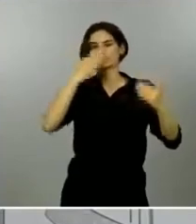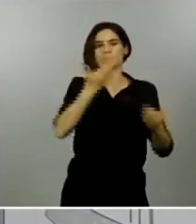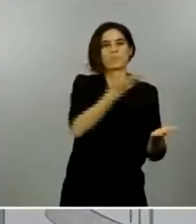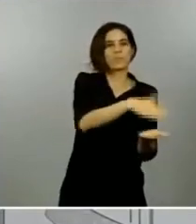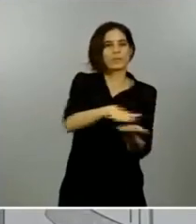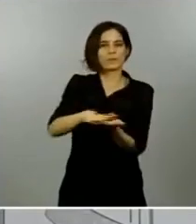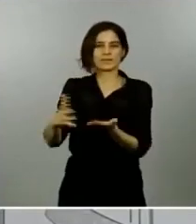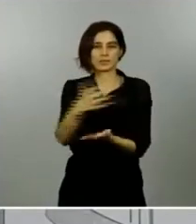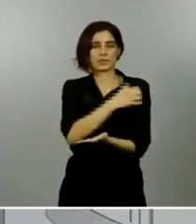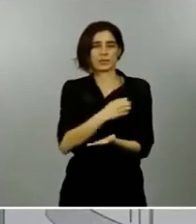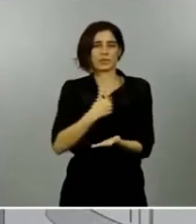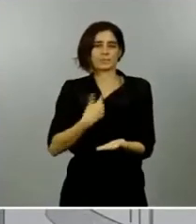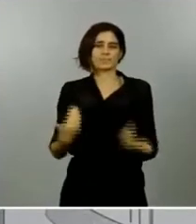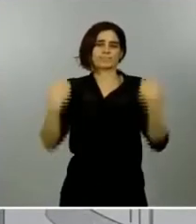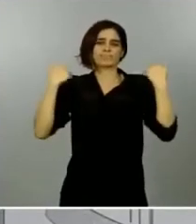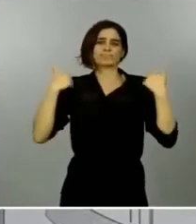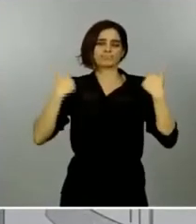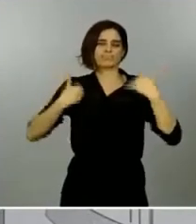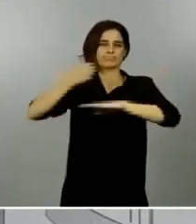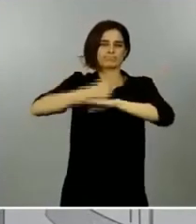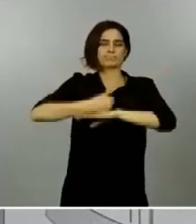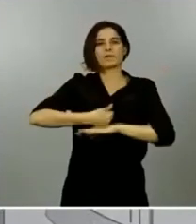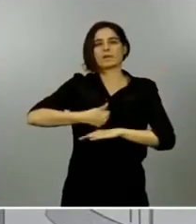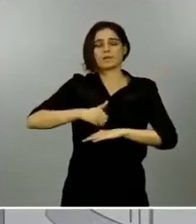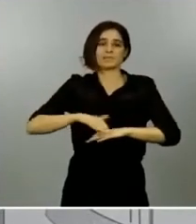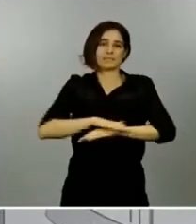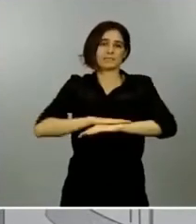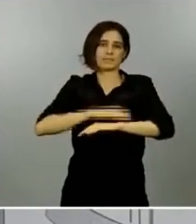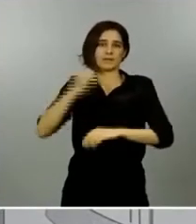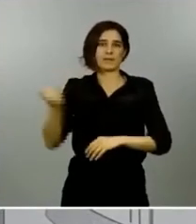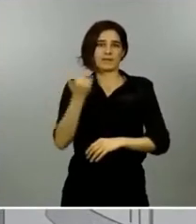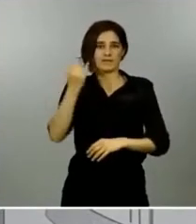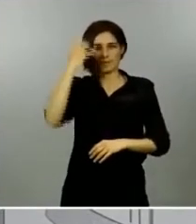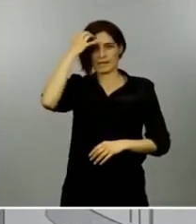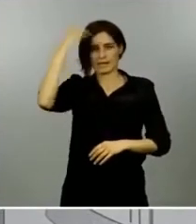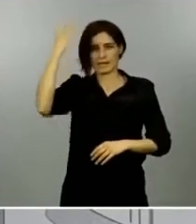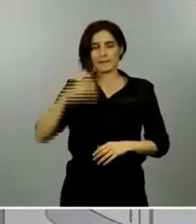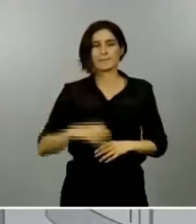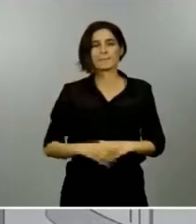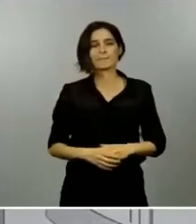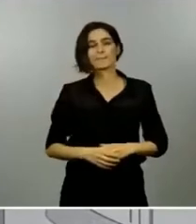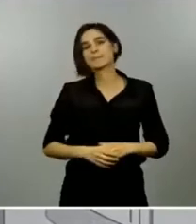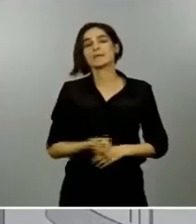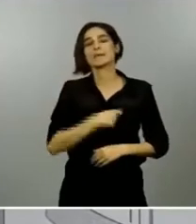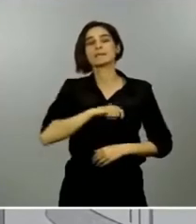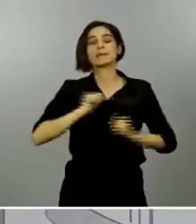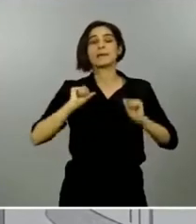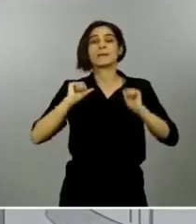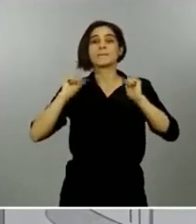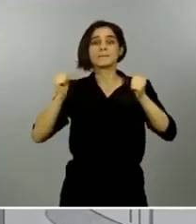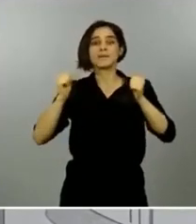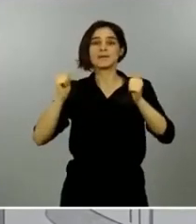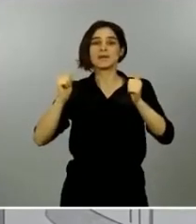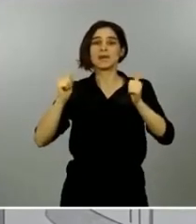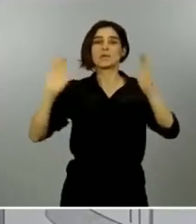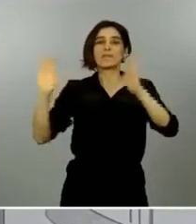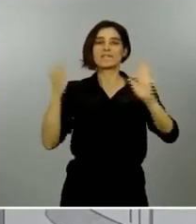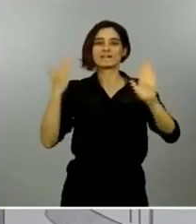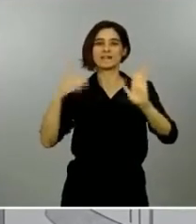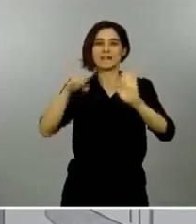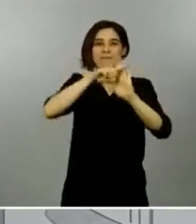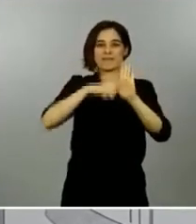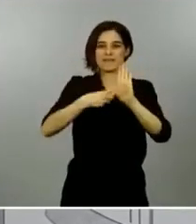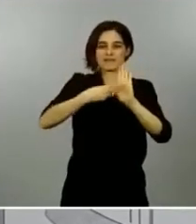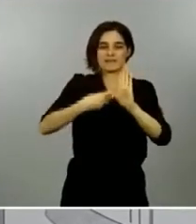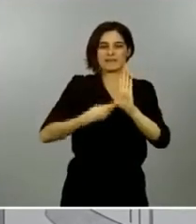Nuestro país ha comenzado, como saben ustedes, la desescalada hacia una nueva versión de nuestra vida normal gracias a este enorme